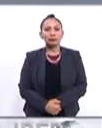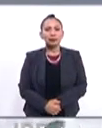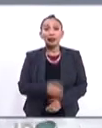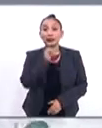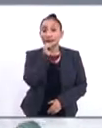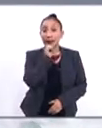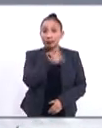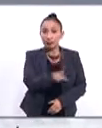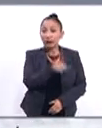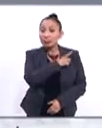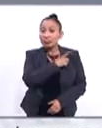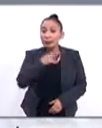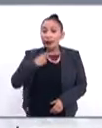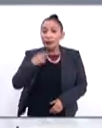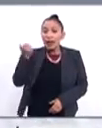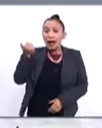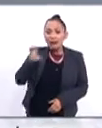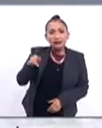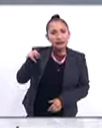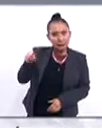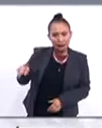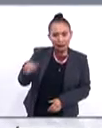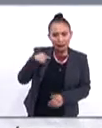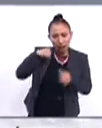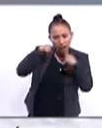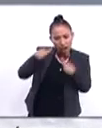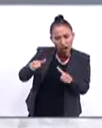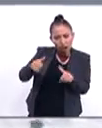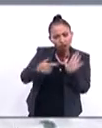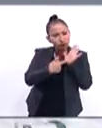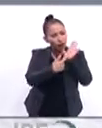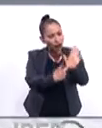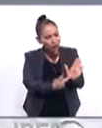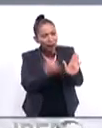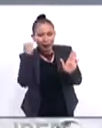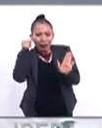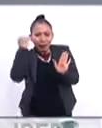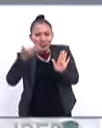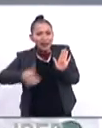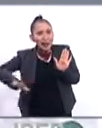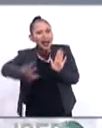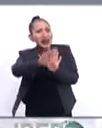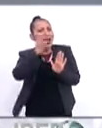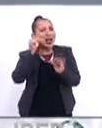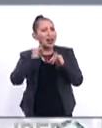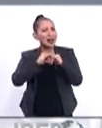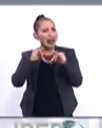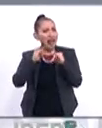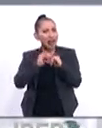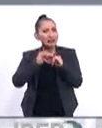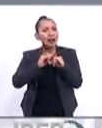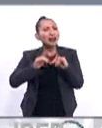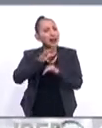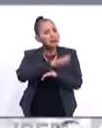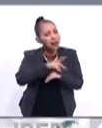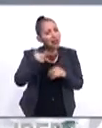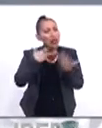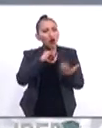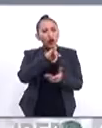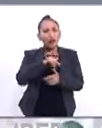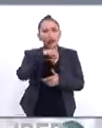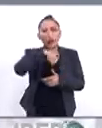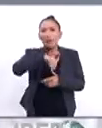Además, debe ser una forma de mostrar la cara indígena de nuestra iglesia en el ambiente de la